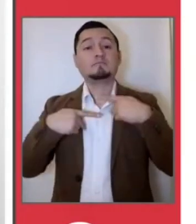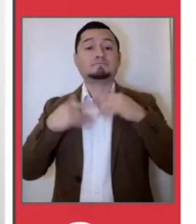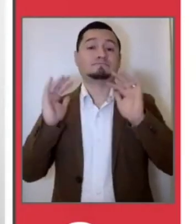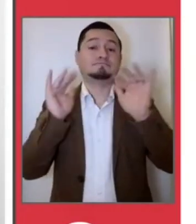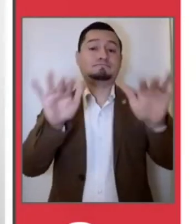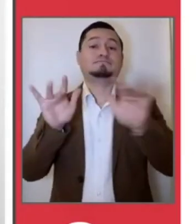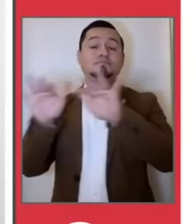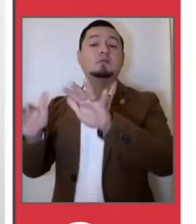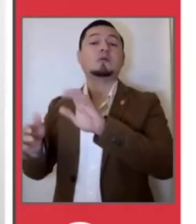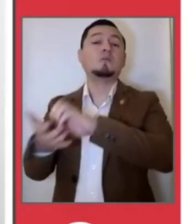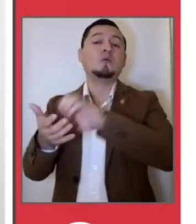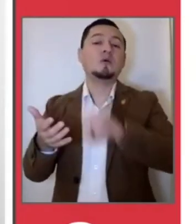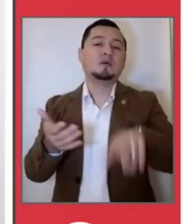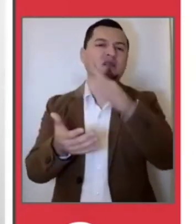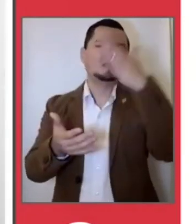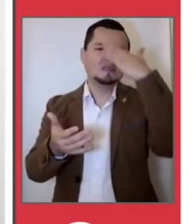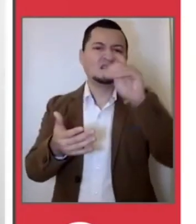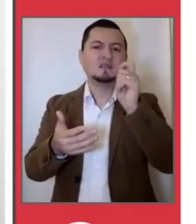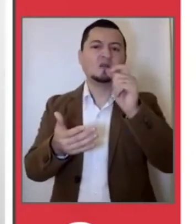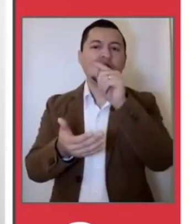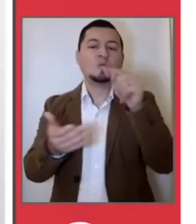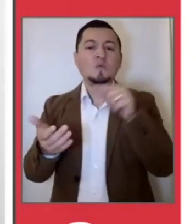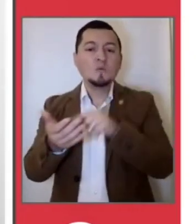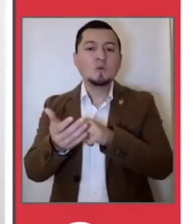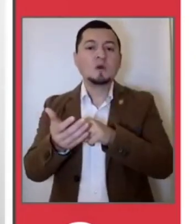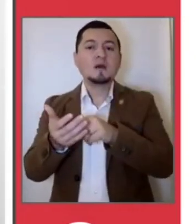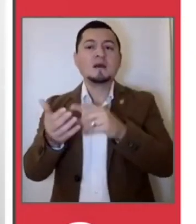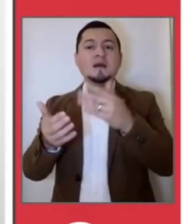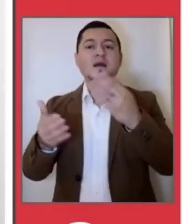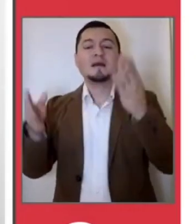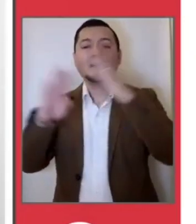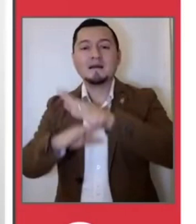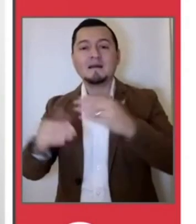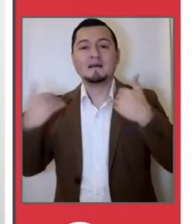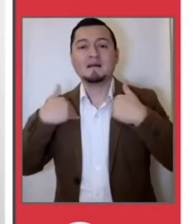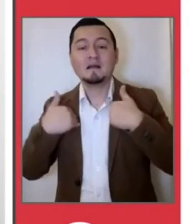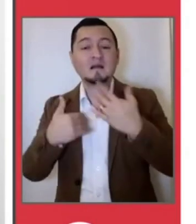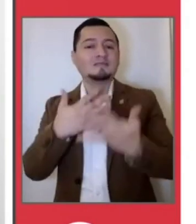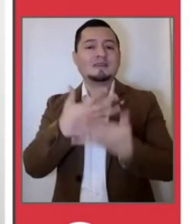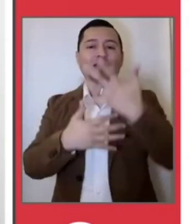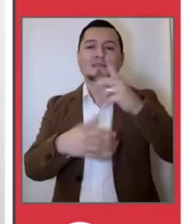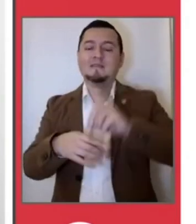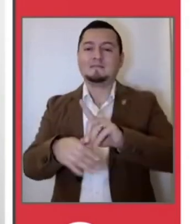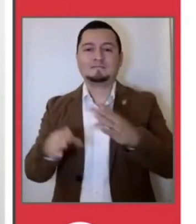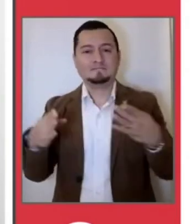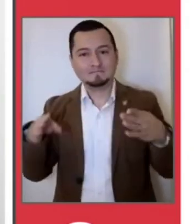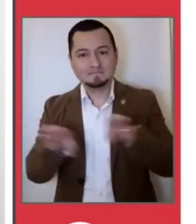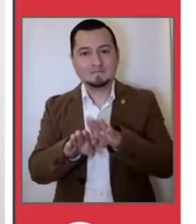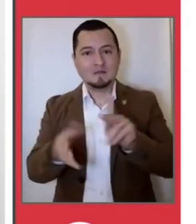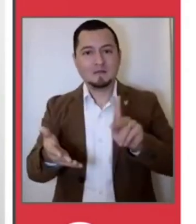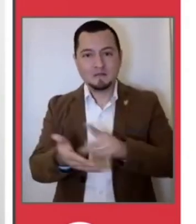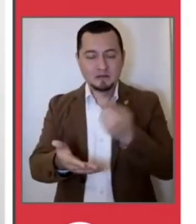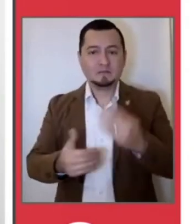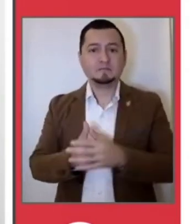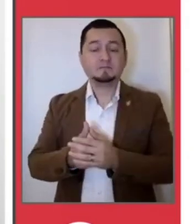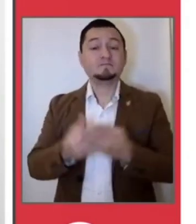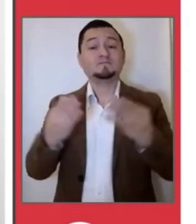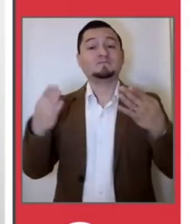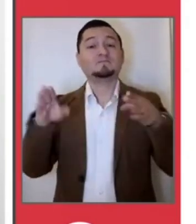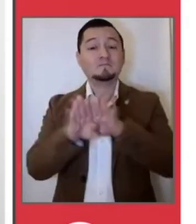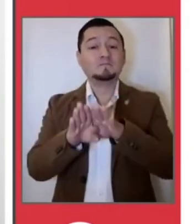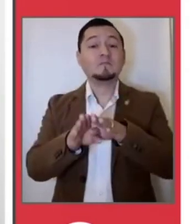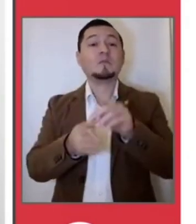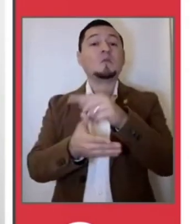personas, así como todas las actividades lúdicas y de recreación por los siguientes 15 días. Cuarto, se cierran